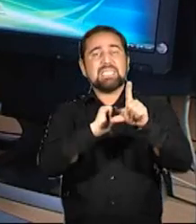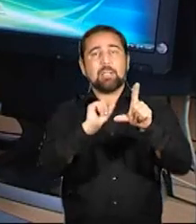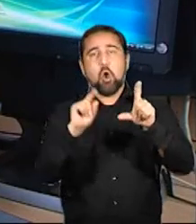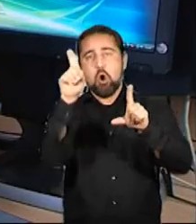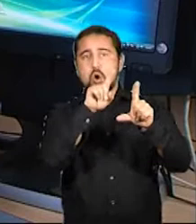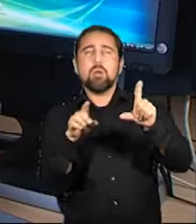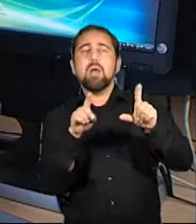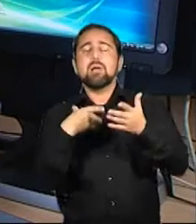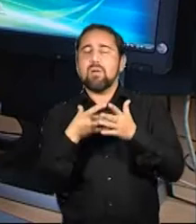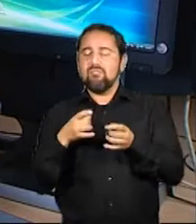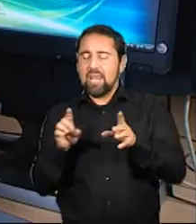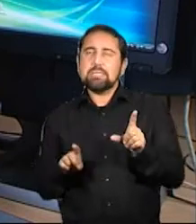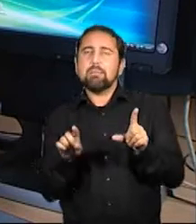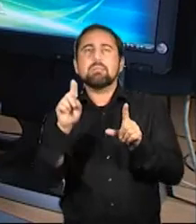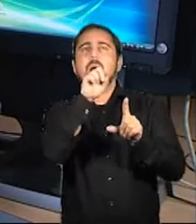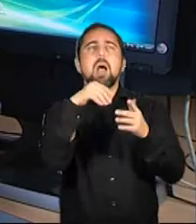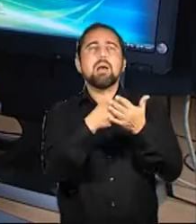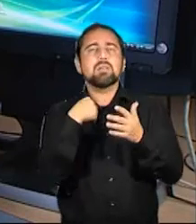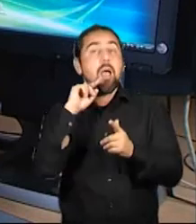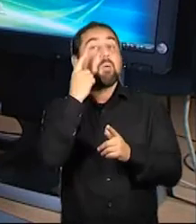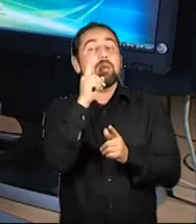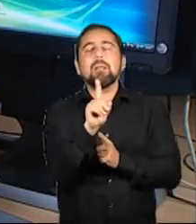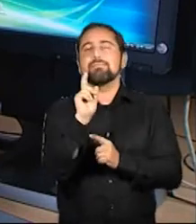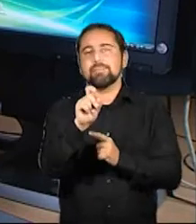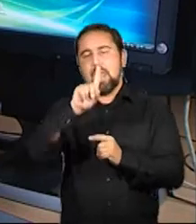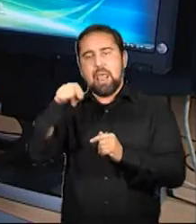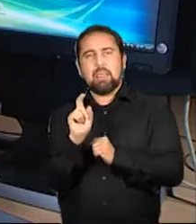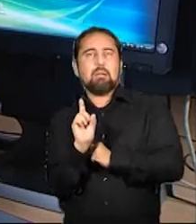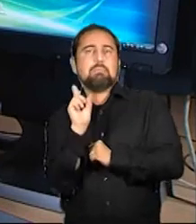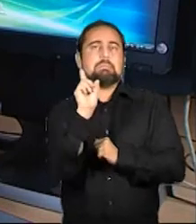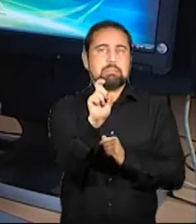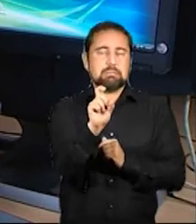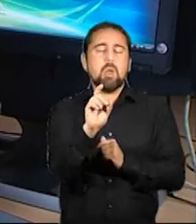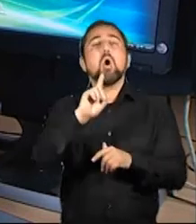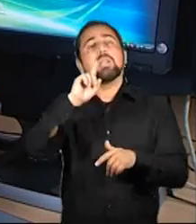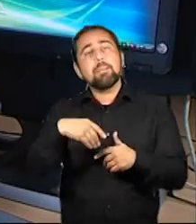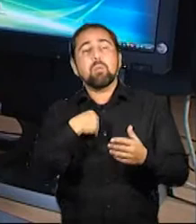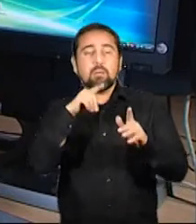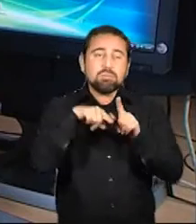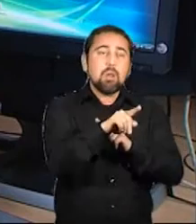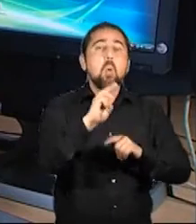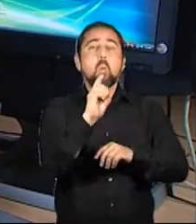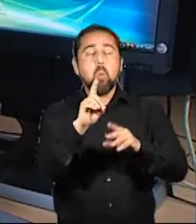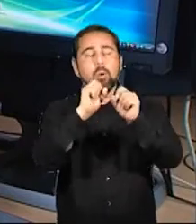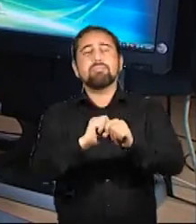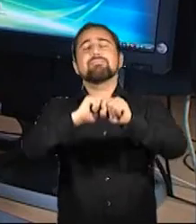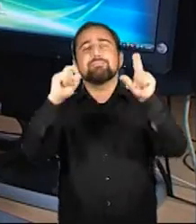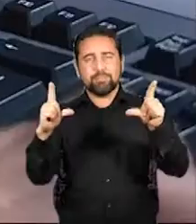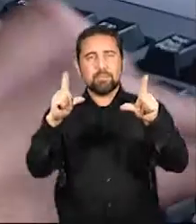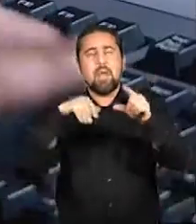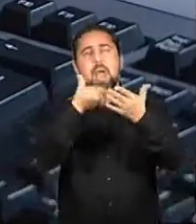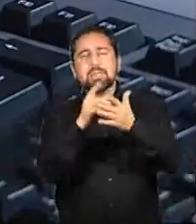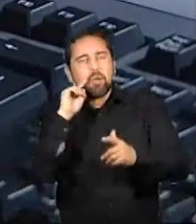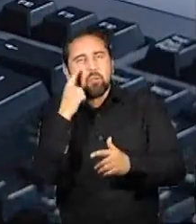escritorio con las flechas cuando lo encuentres a la lente. O también otra opción es pulsar la inicial del documento y ya irías a él.